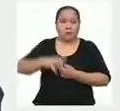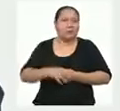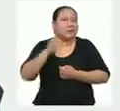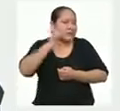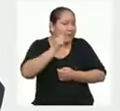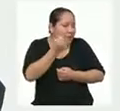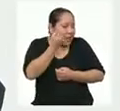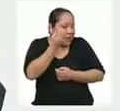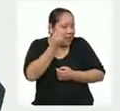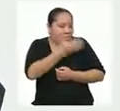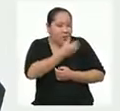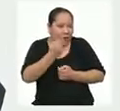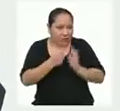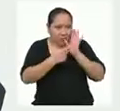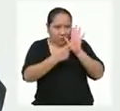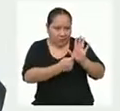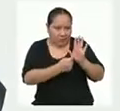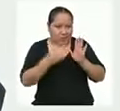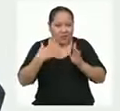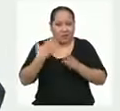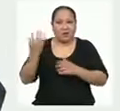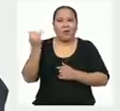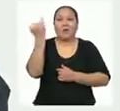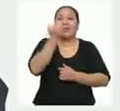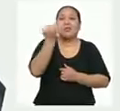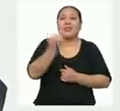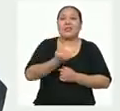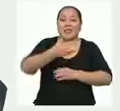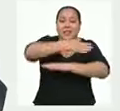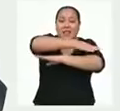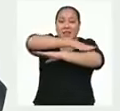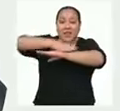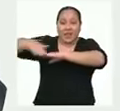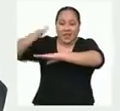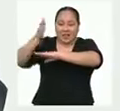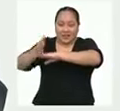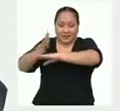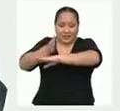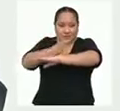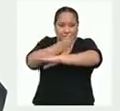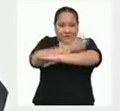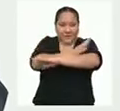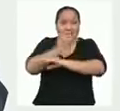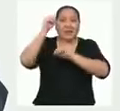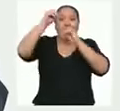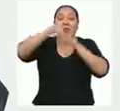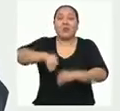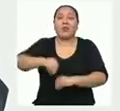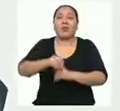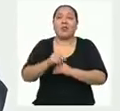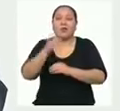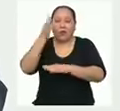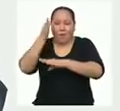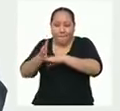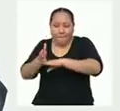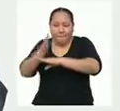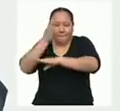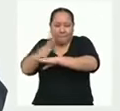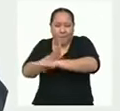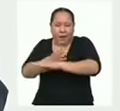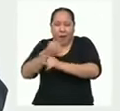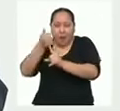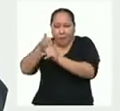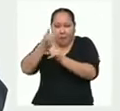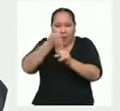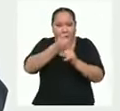compartir mi pantalla. Vamos a dibujar la recta numérica y vamos a colocar una marca característica